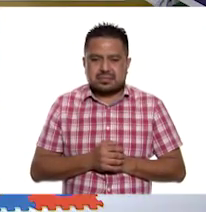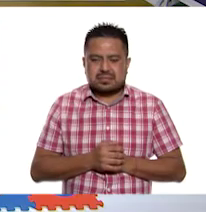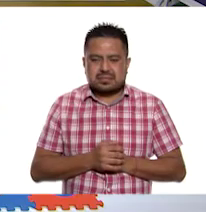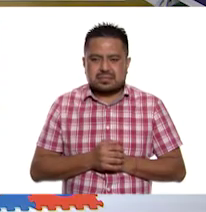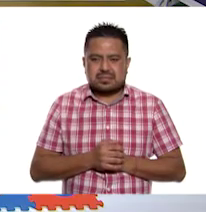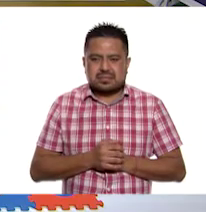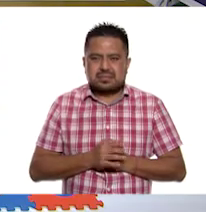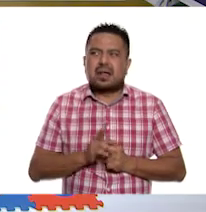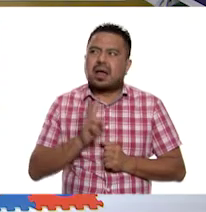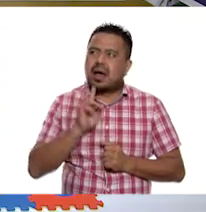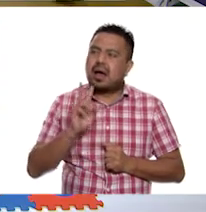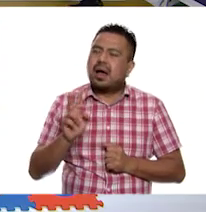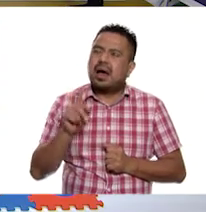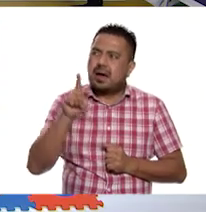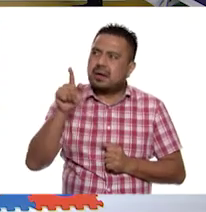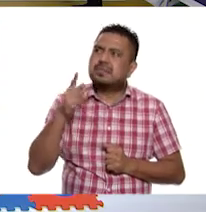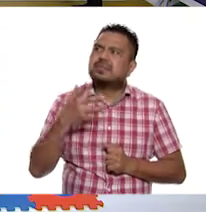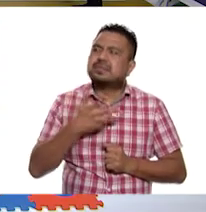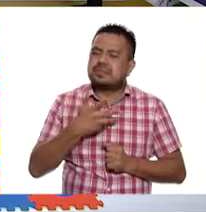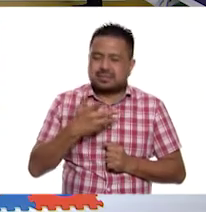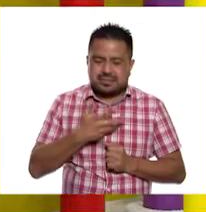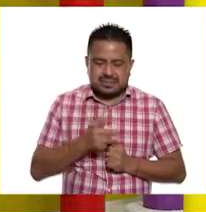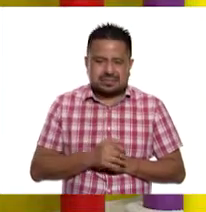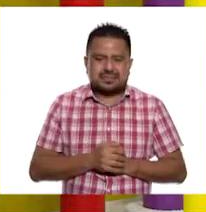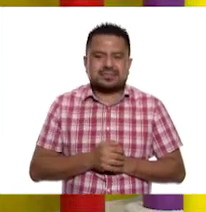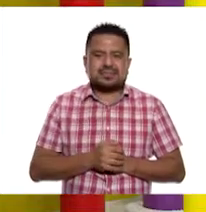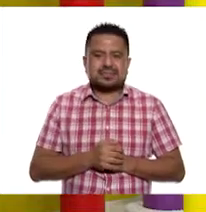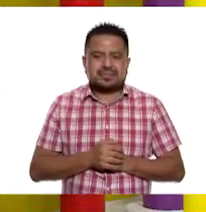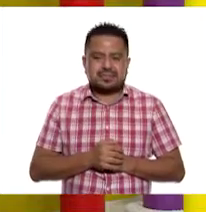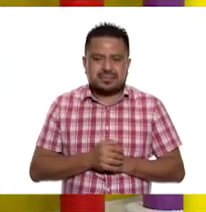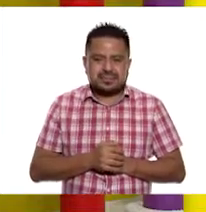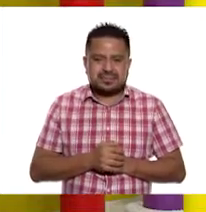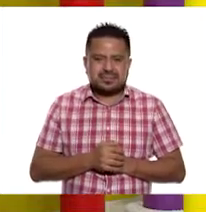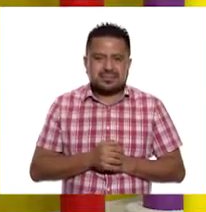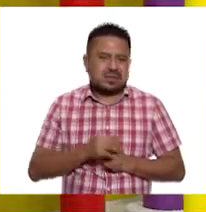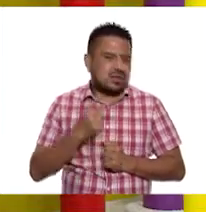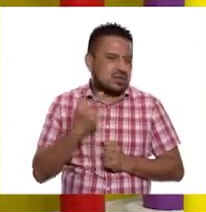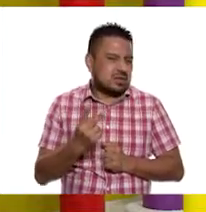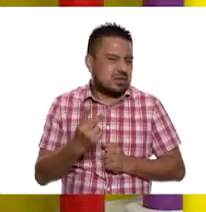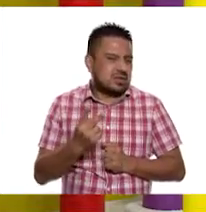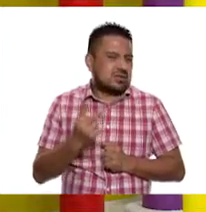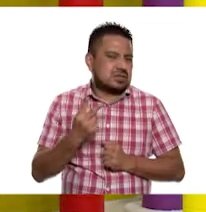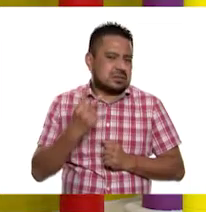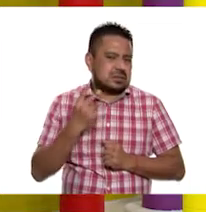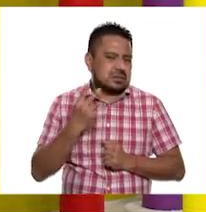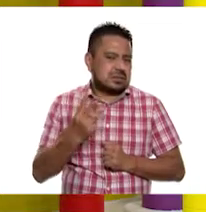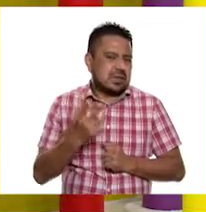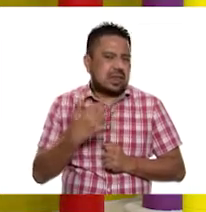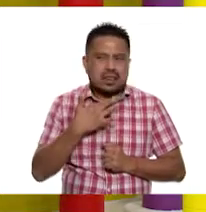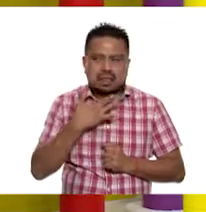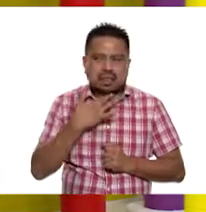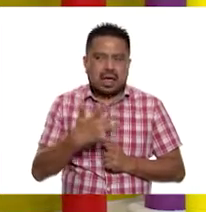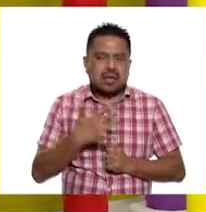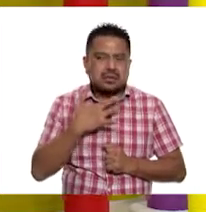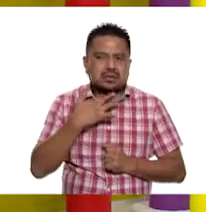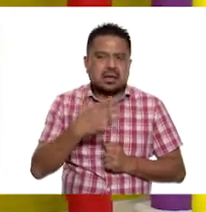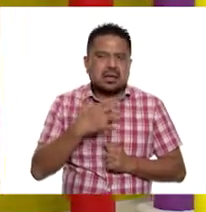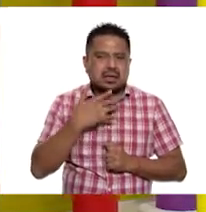Ya vi que tienes dos o tres trampitas